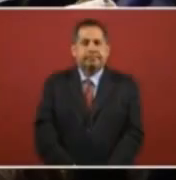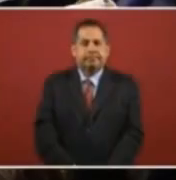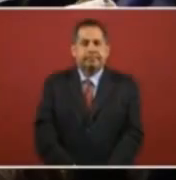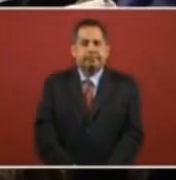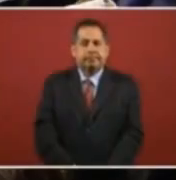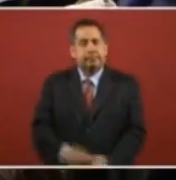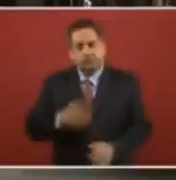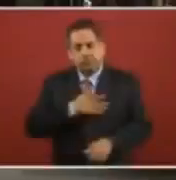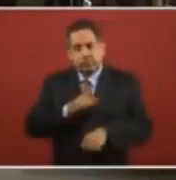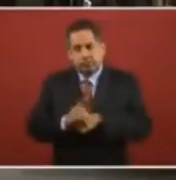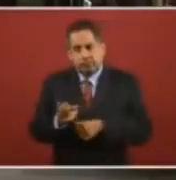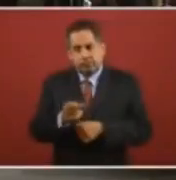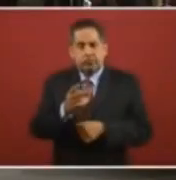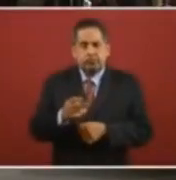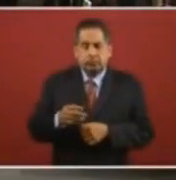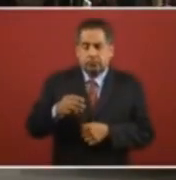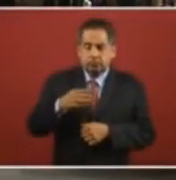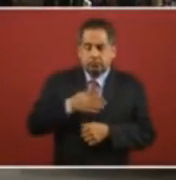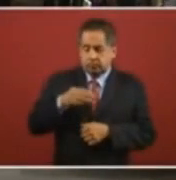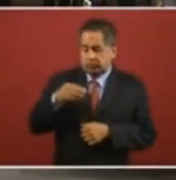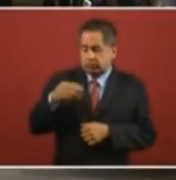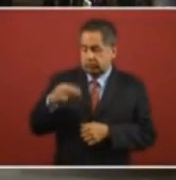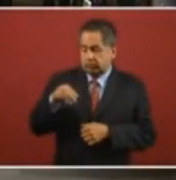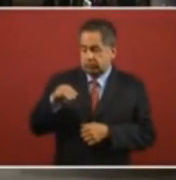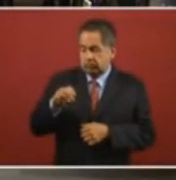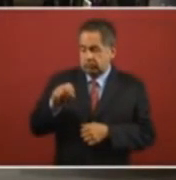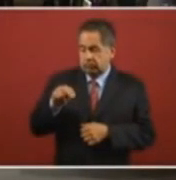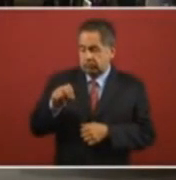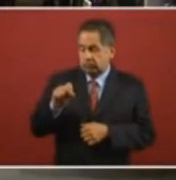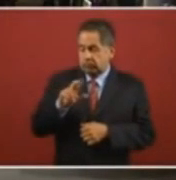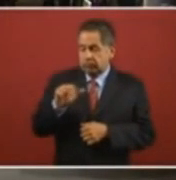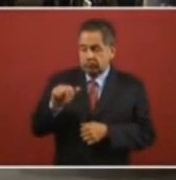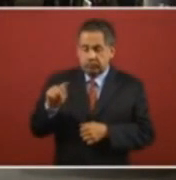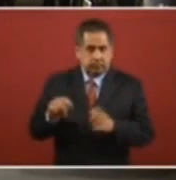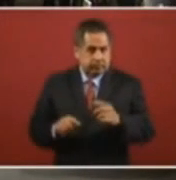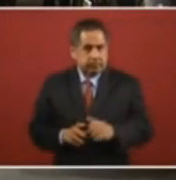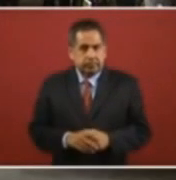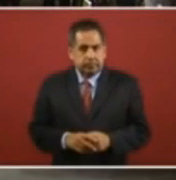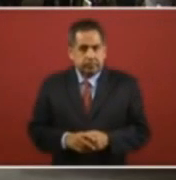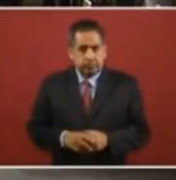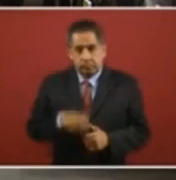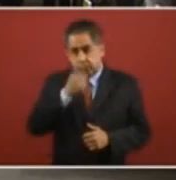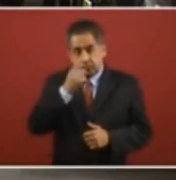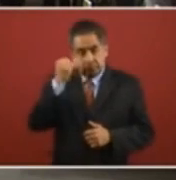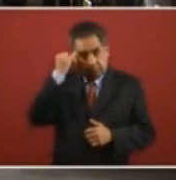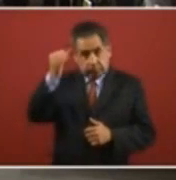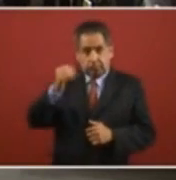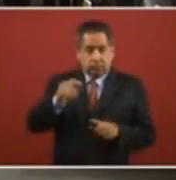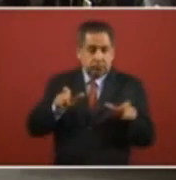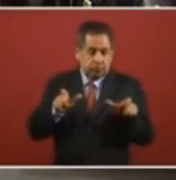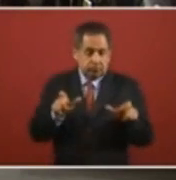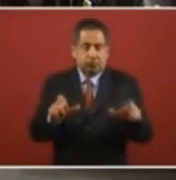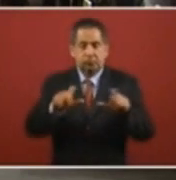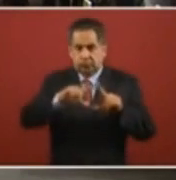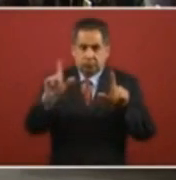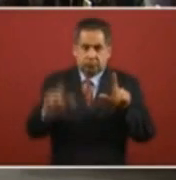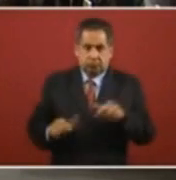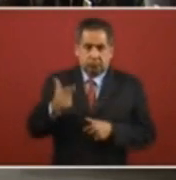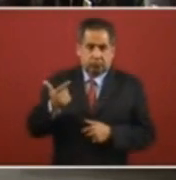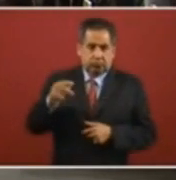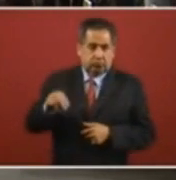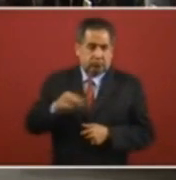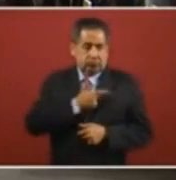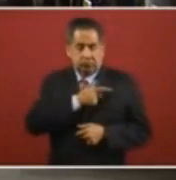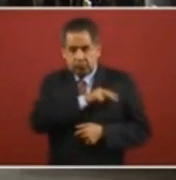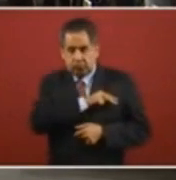Buenos días, canciller. Monserrat Sánchez, de Reporte Indigo. Usted mencionó que la estrategia ha sido exitosa con la Guardia Nacional, pero que se cuentan con siete